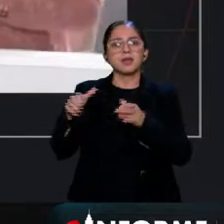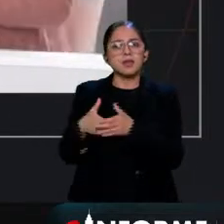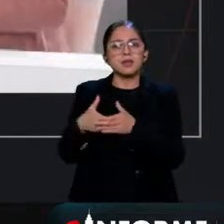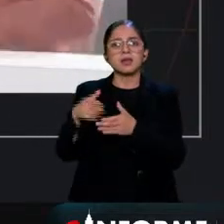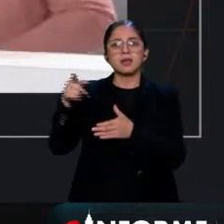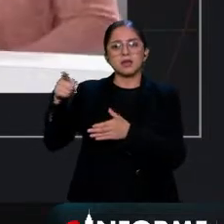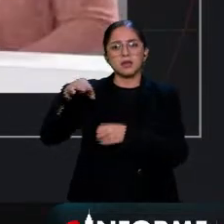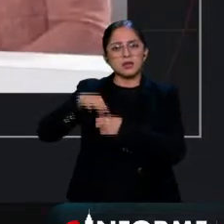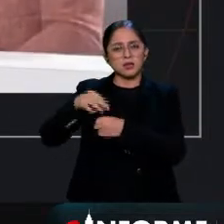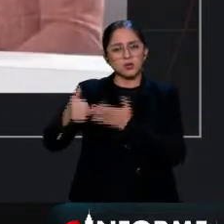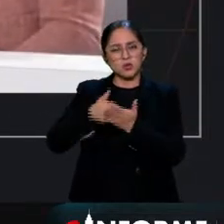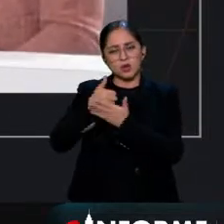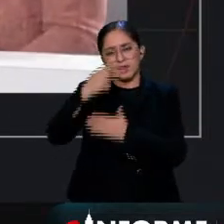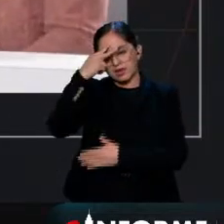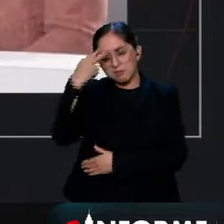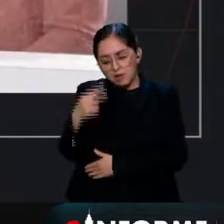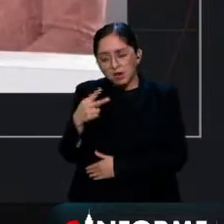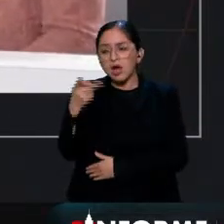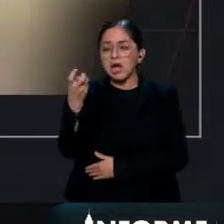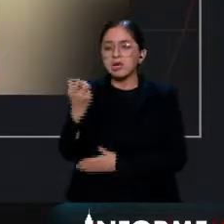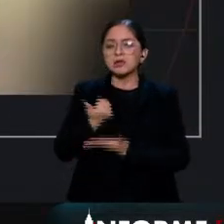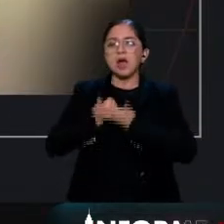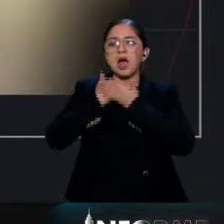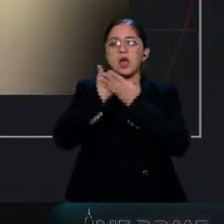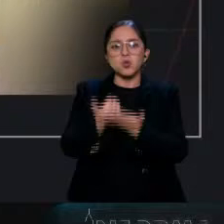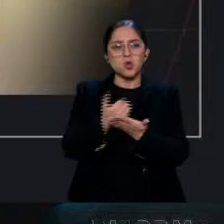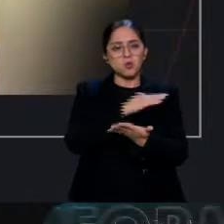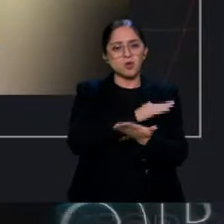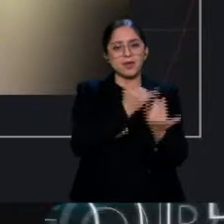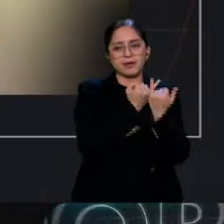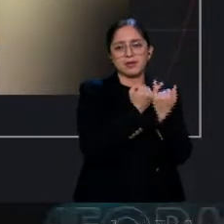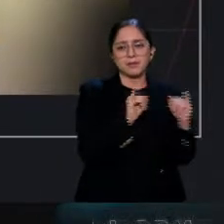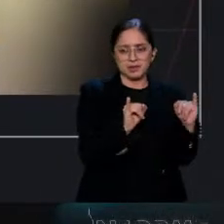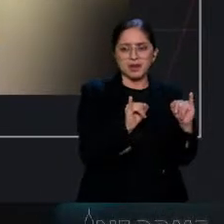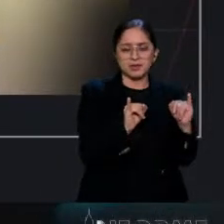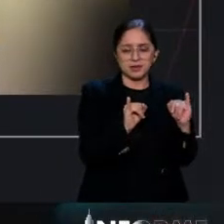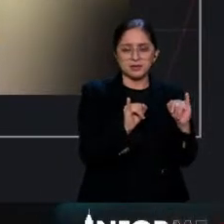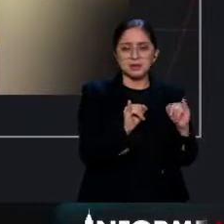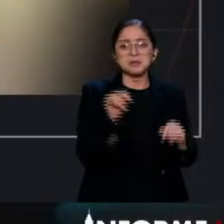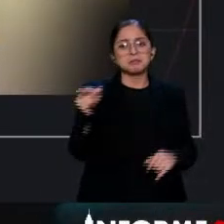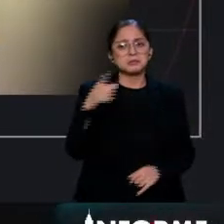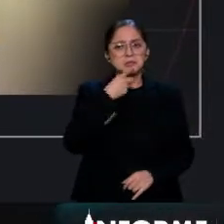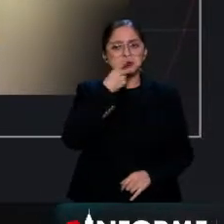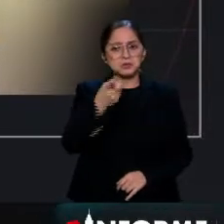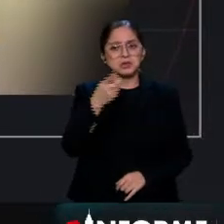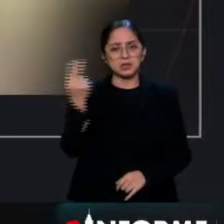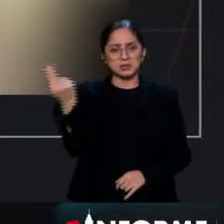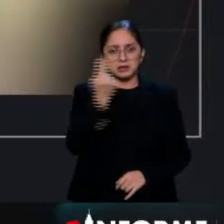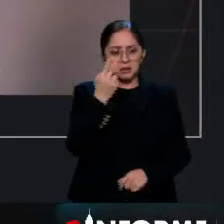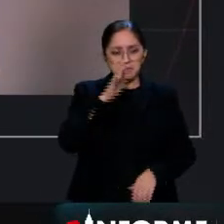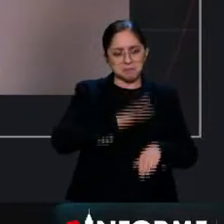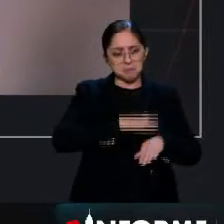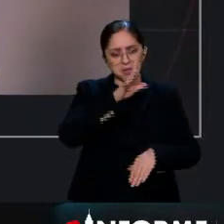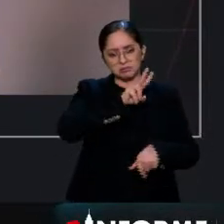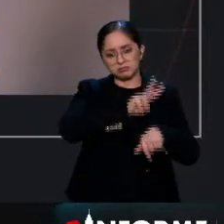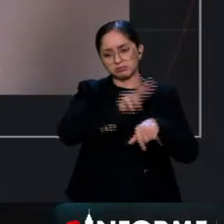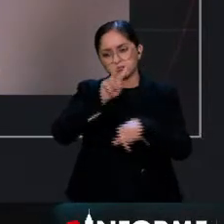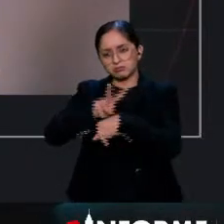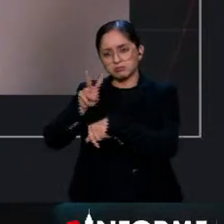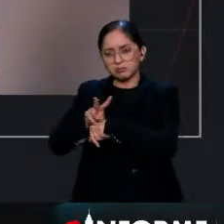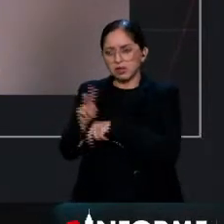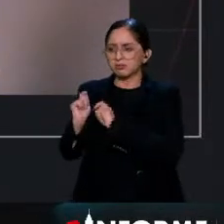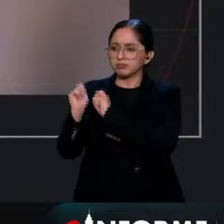permiten generar autoridades independientes y alejadas del poder. Pero aún así, ella reconoció que debe haber mayor vigilancia en el proceso de